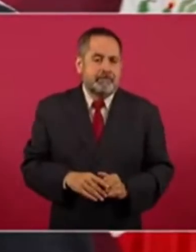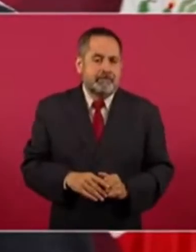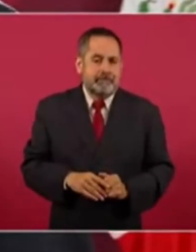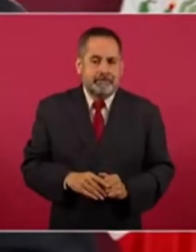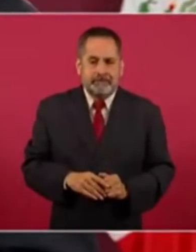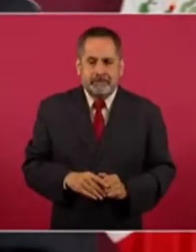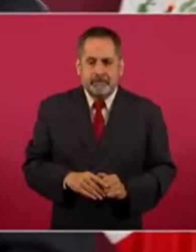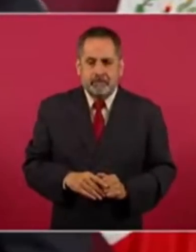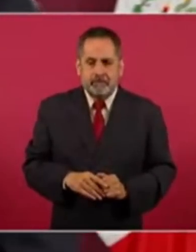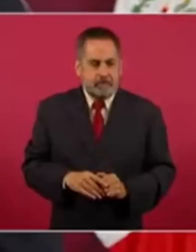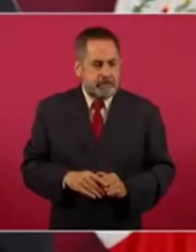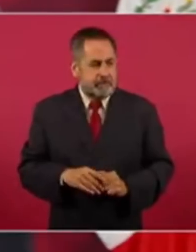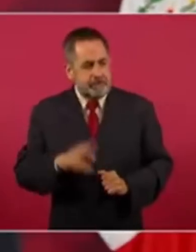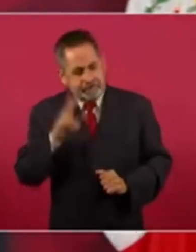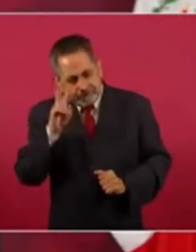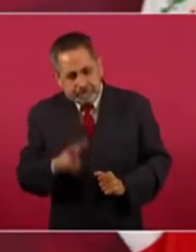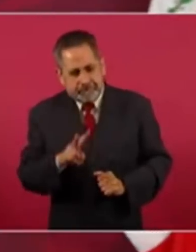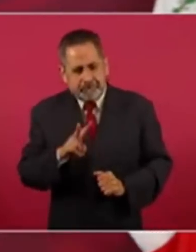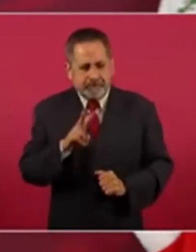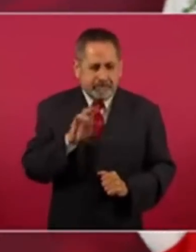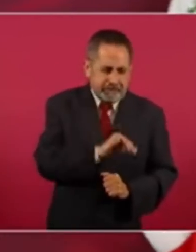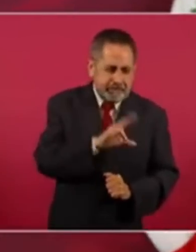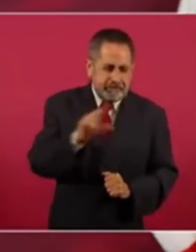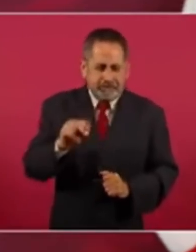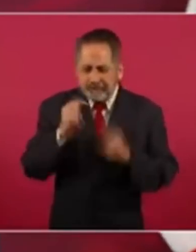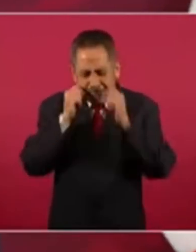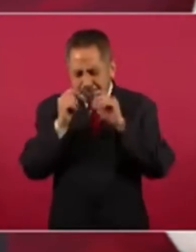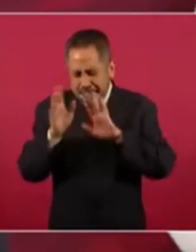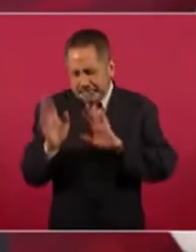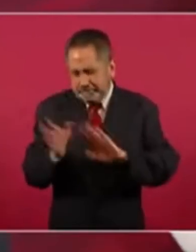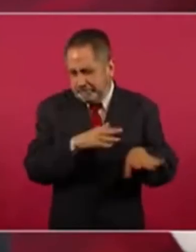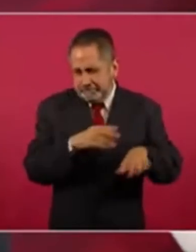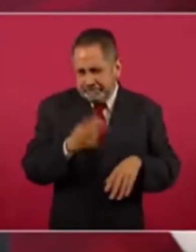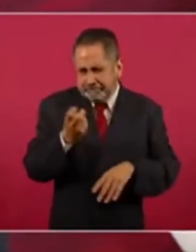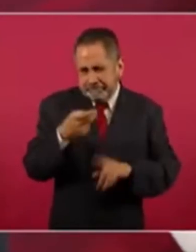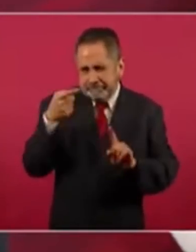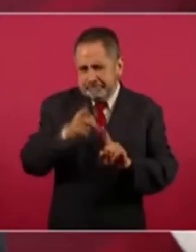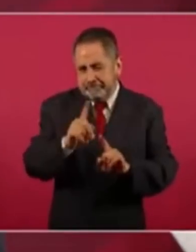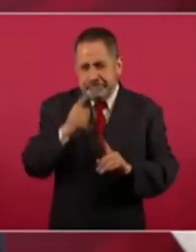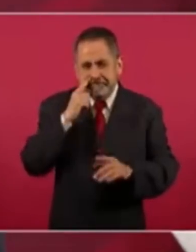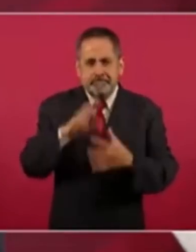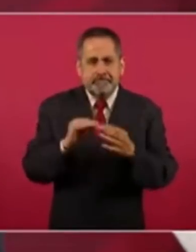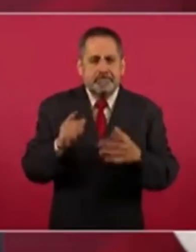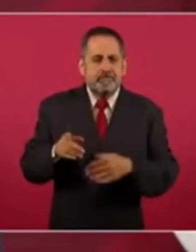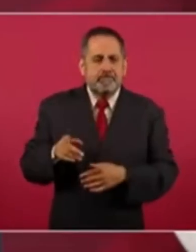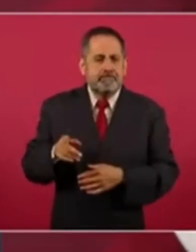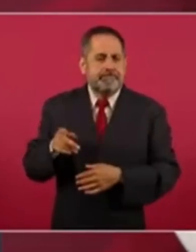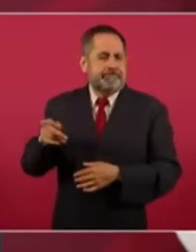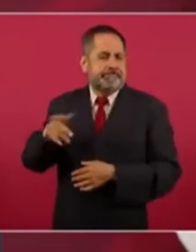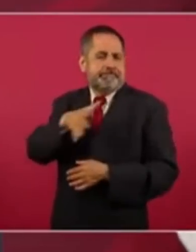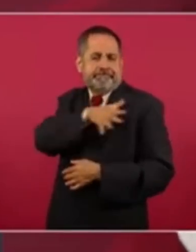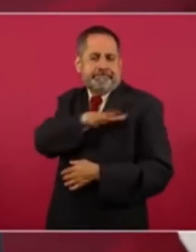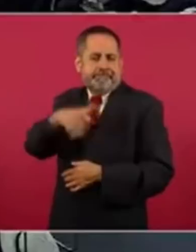es cierto o no, como diría el general Cárdenas,